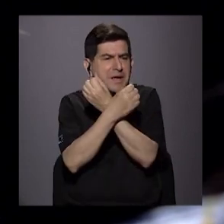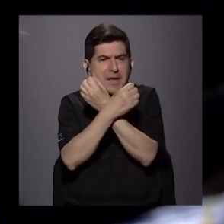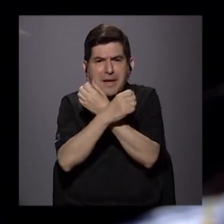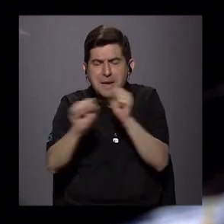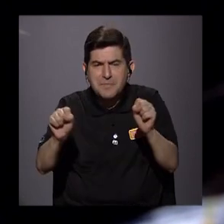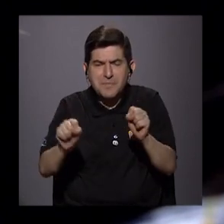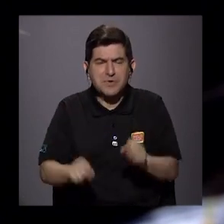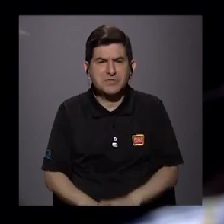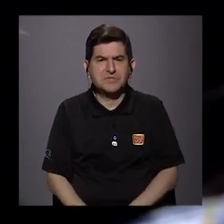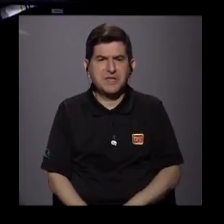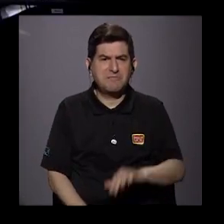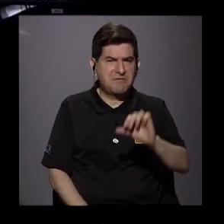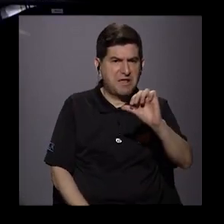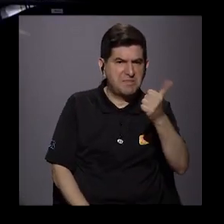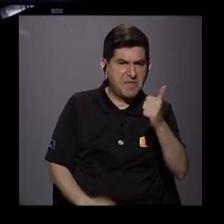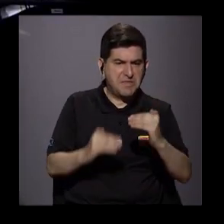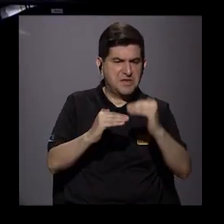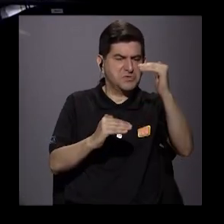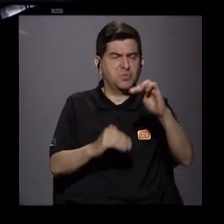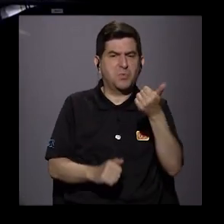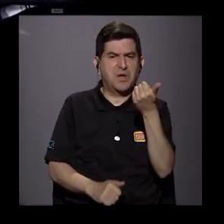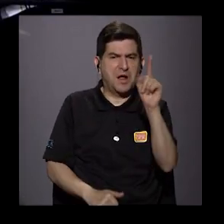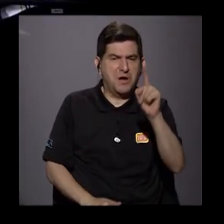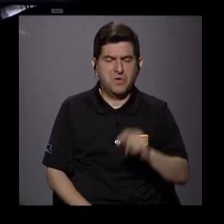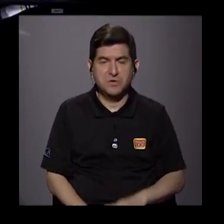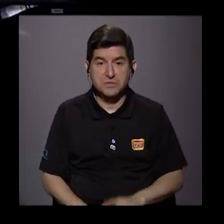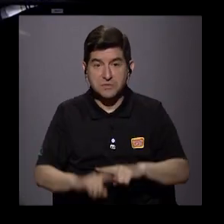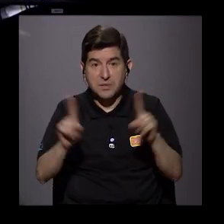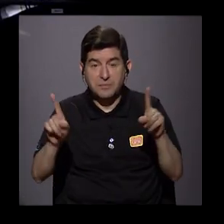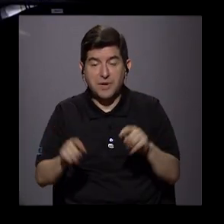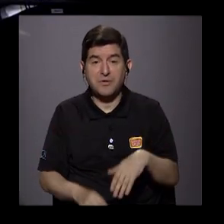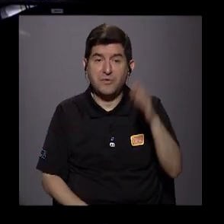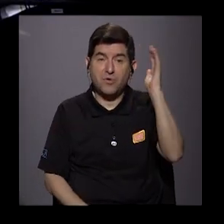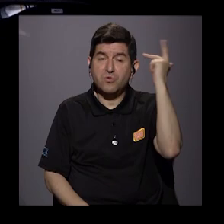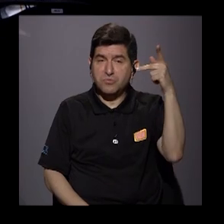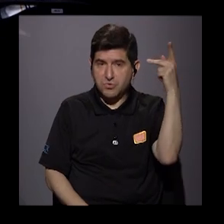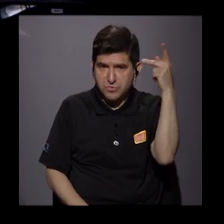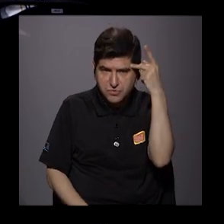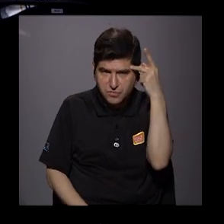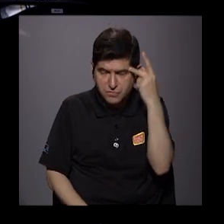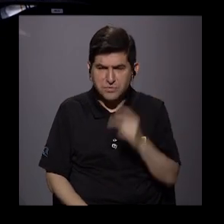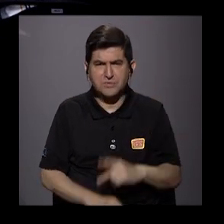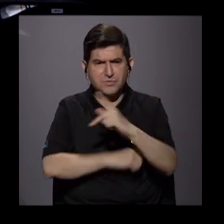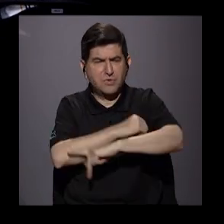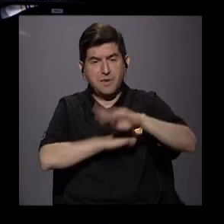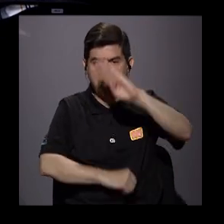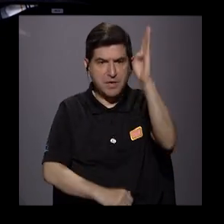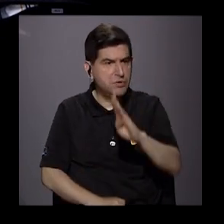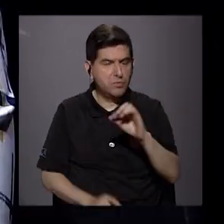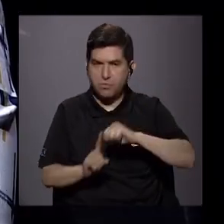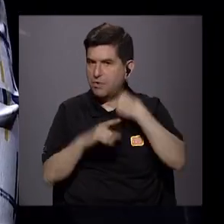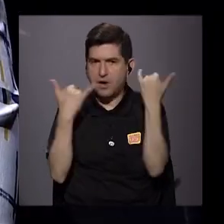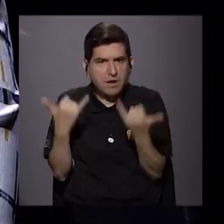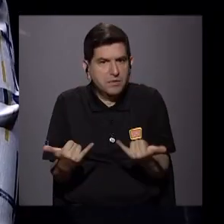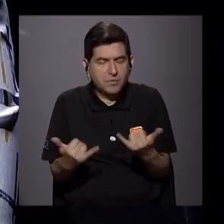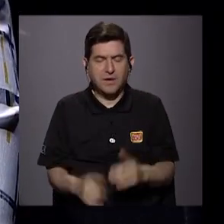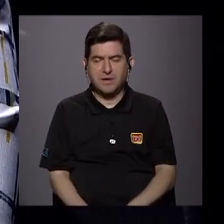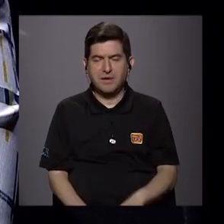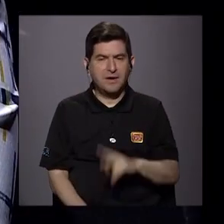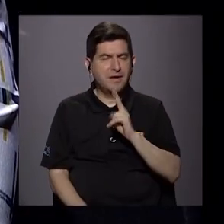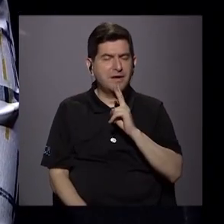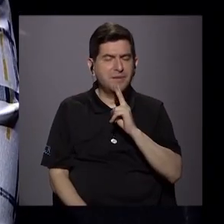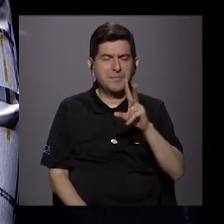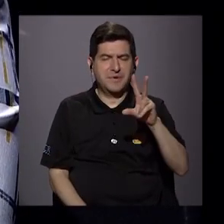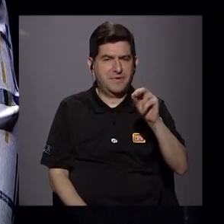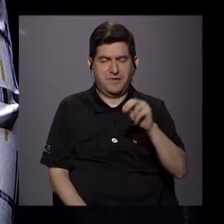llegáramos al 11. Sé que son discursos políticos, pero en este caso en específico el país nunca había estado así. En realidad